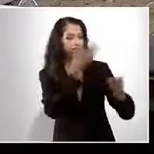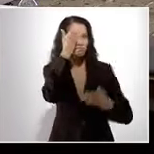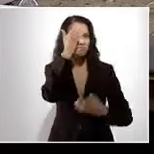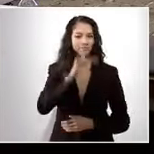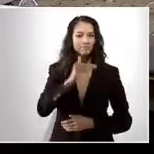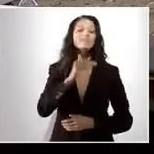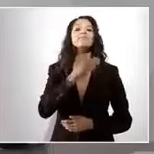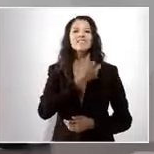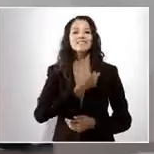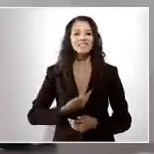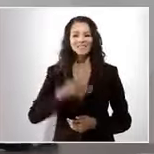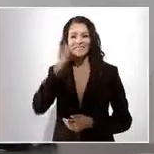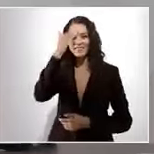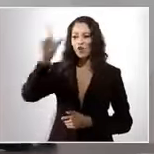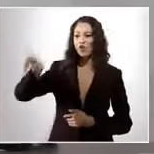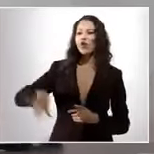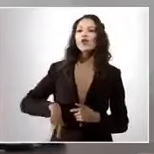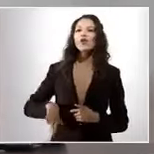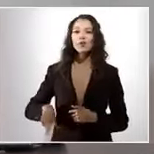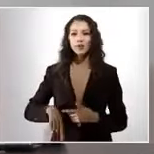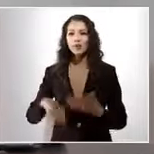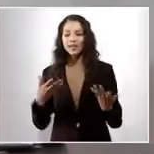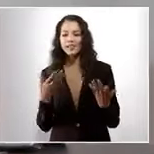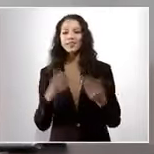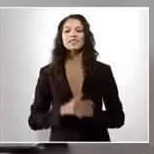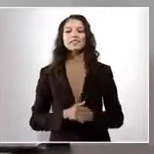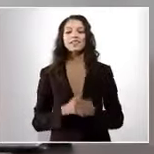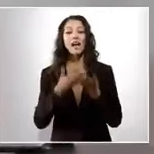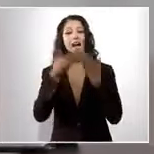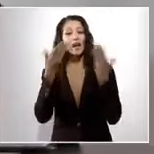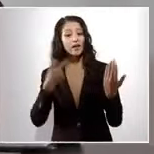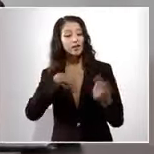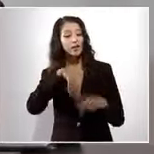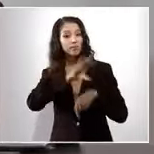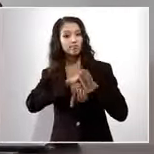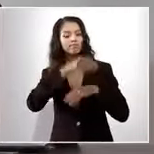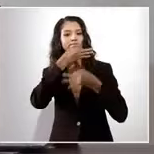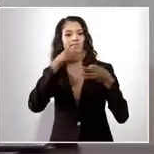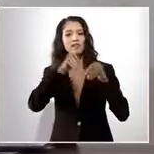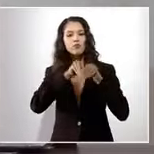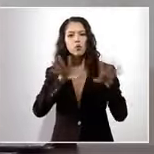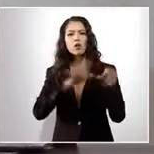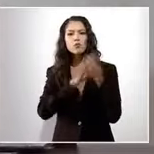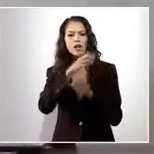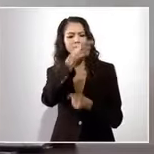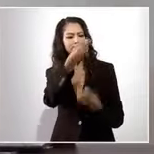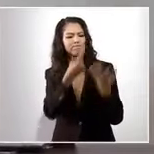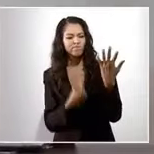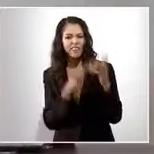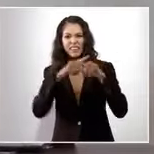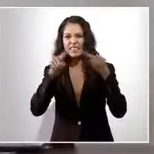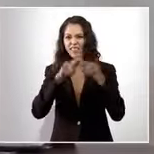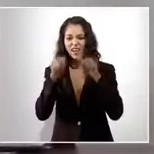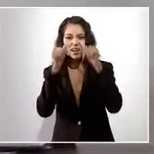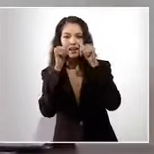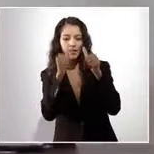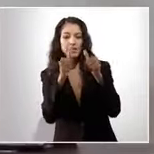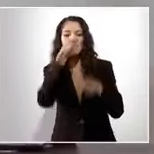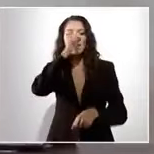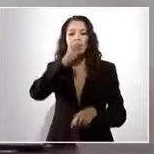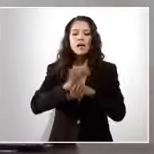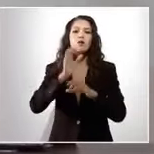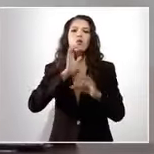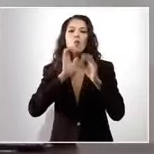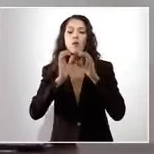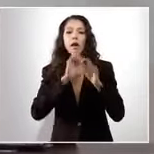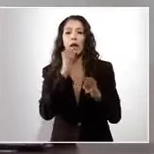Señor gobernador. Enseguida me permito informar sobre las acciones que la Secretaría de Comunicaciones y Transportes